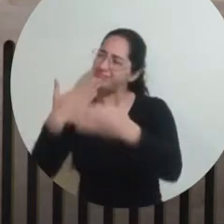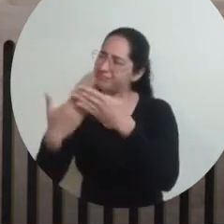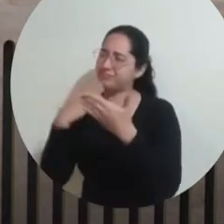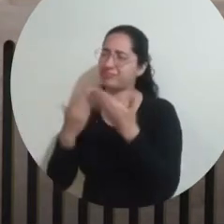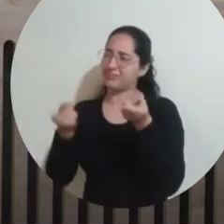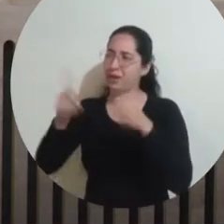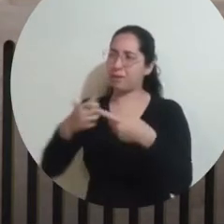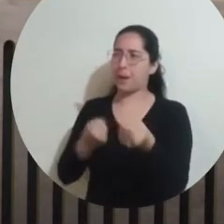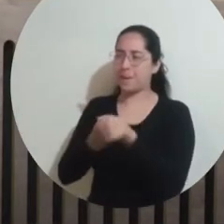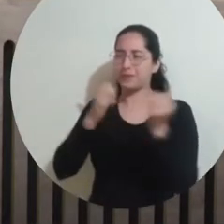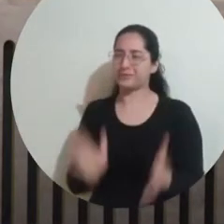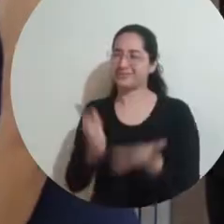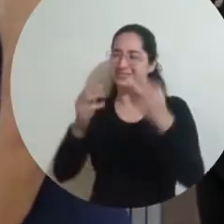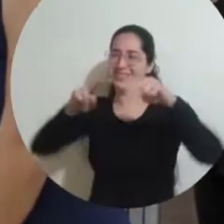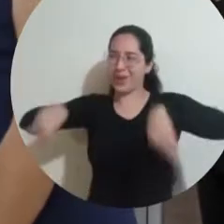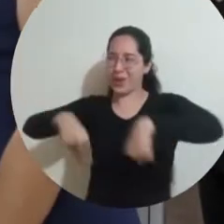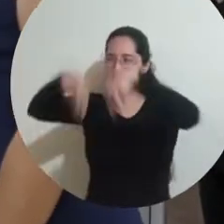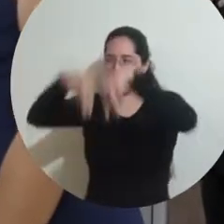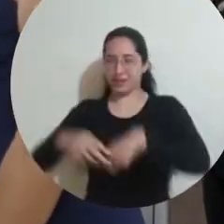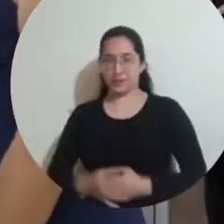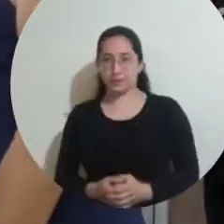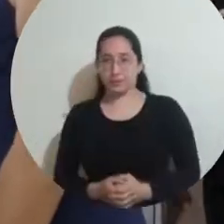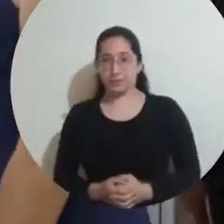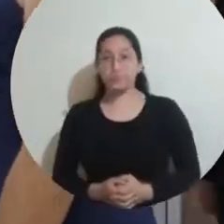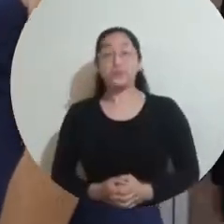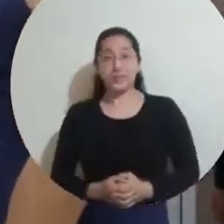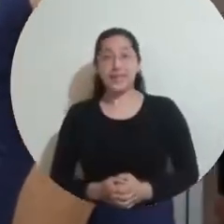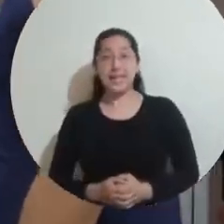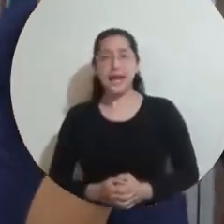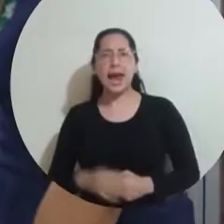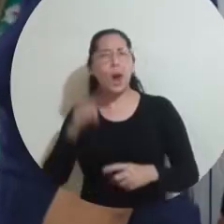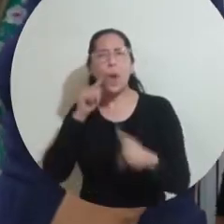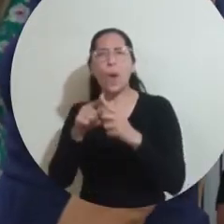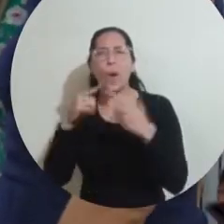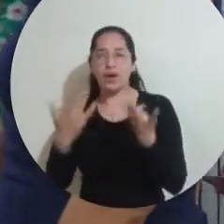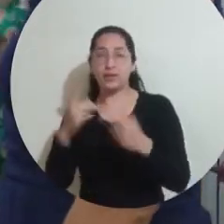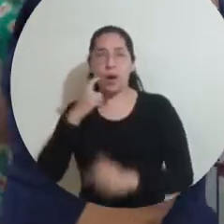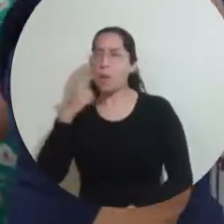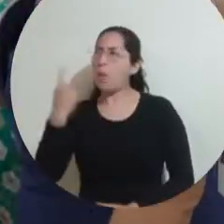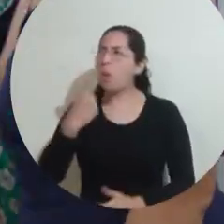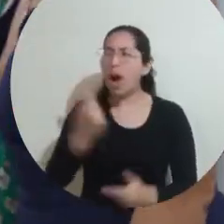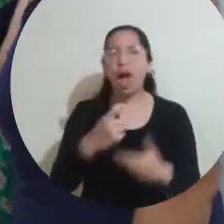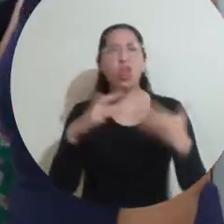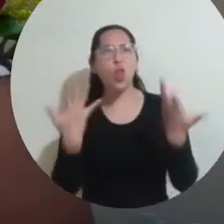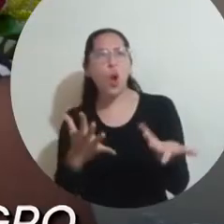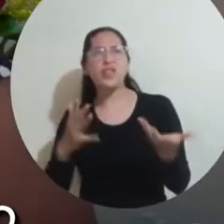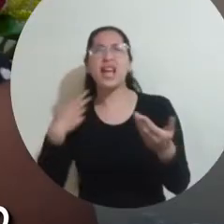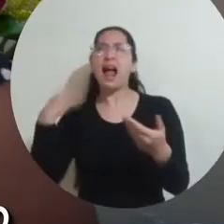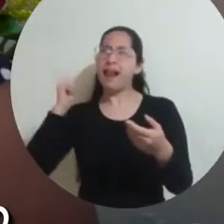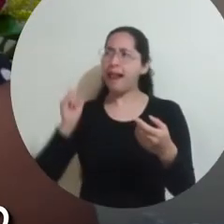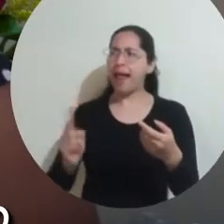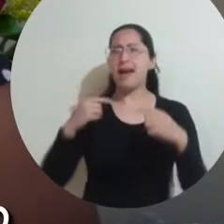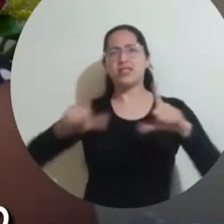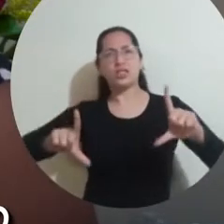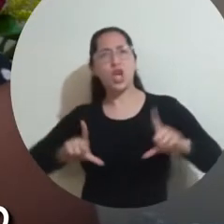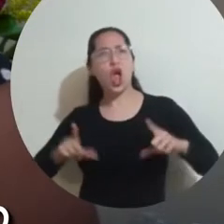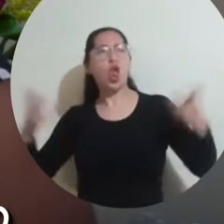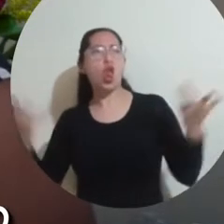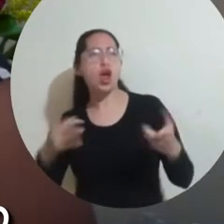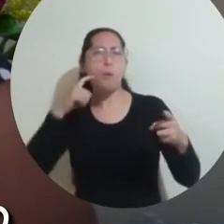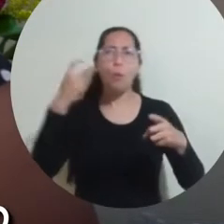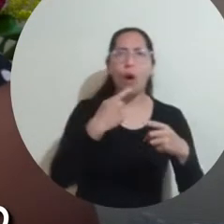nosotros y lo que han hecho por la sociedad. Se buscaba con esto pues que ellos se reencontraran, tener información de ellos y lograr que también